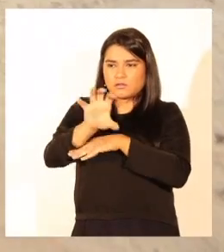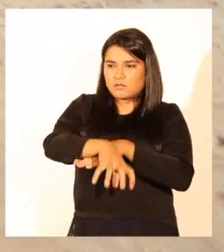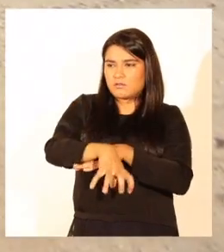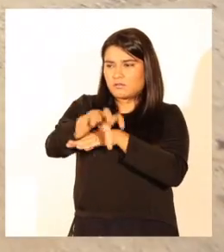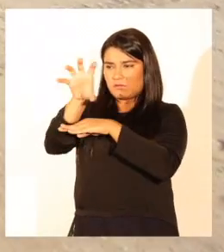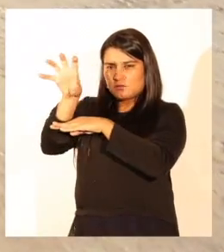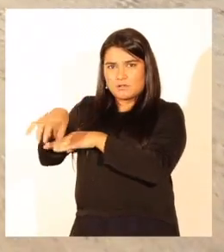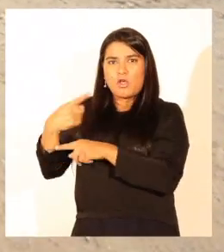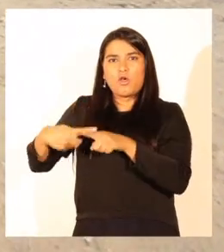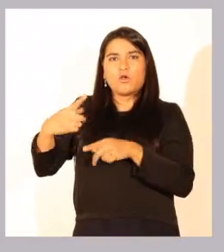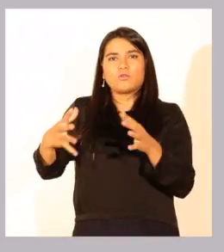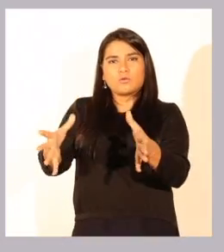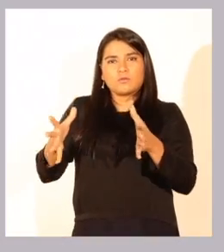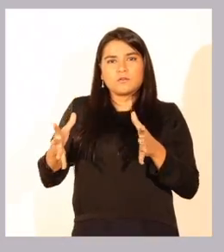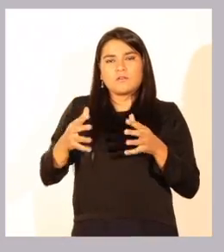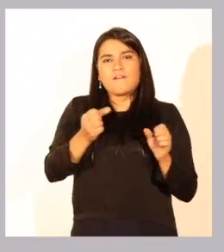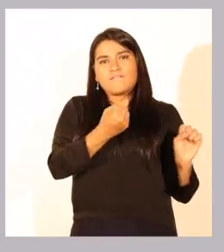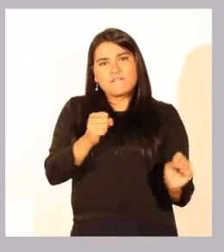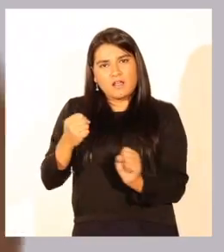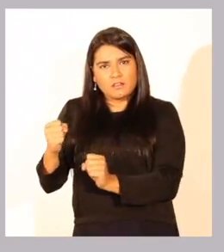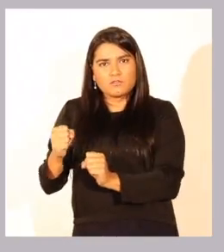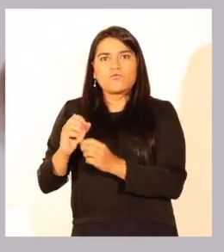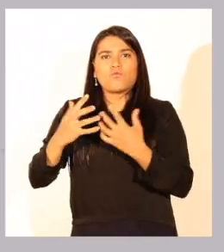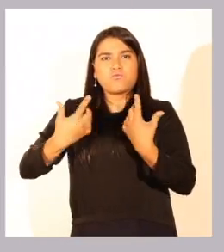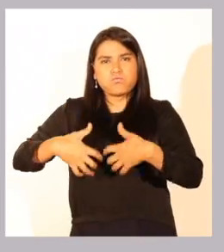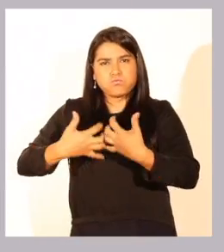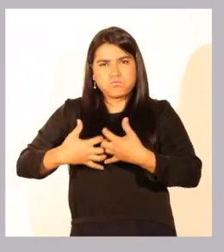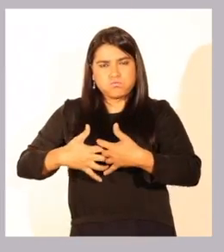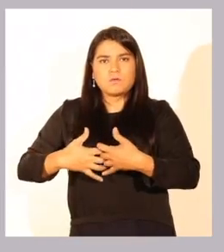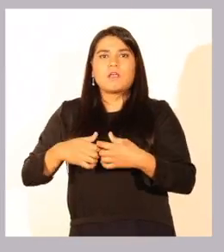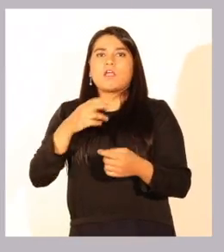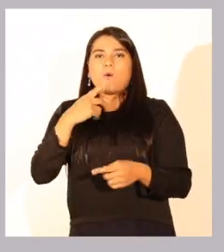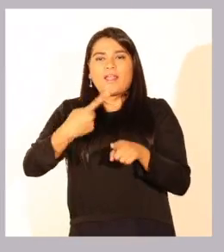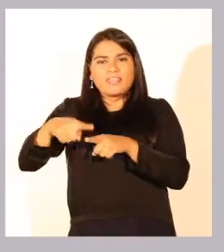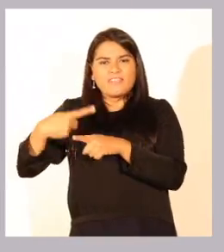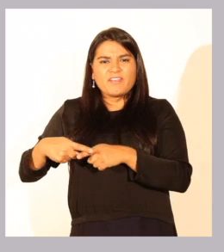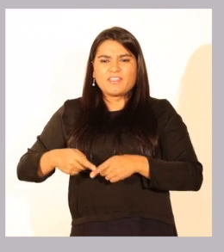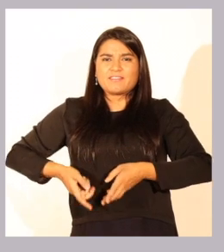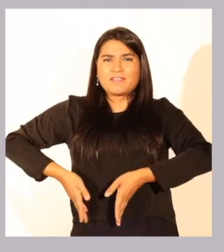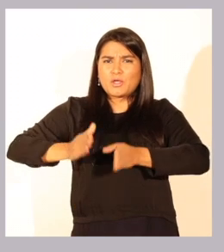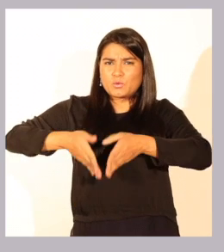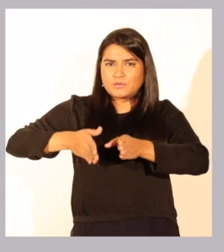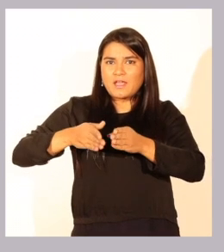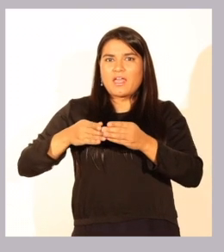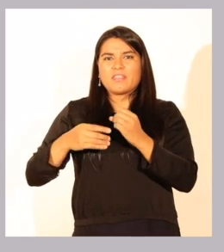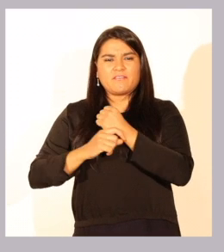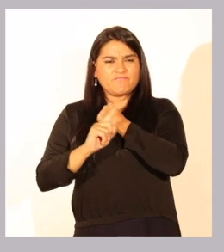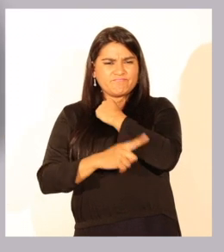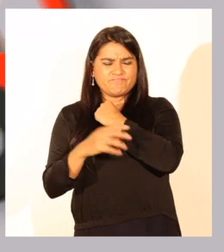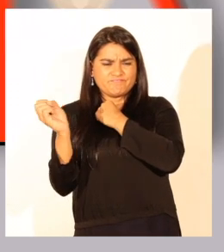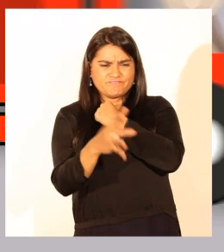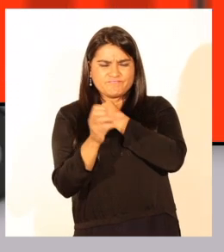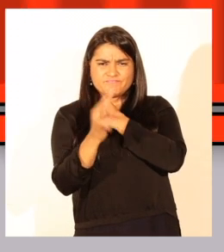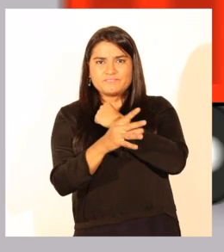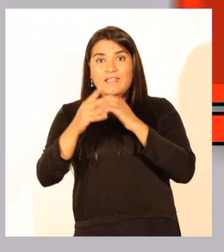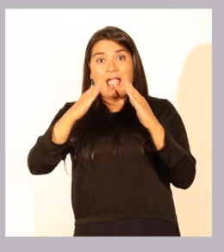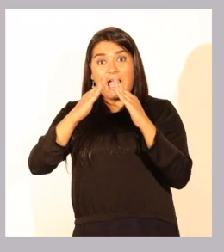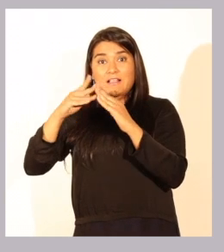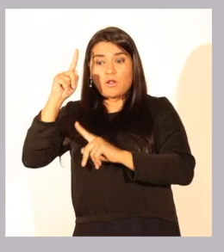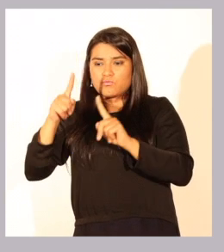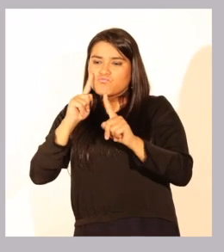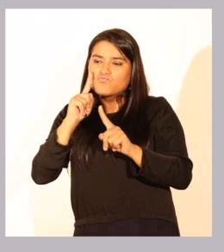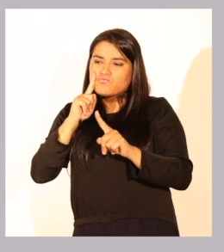vehículo barreador industrial. También se realizaron 30 rutas del cachureo, que permitió que los vecinos se